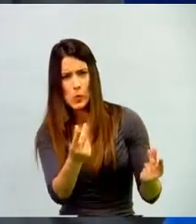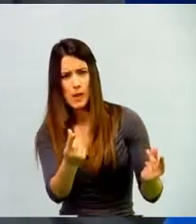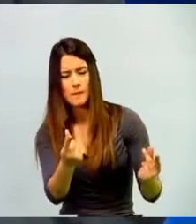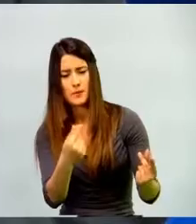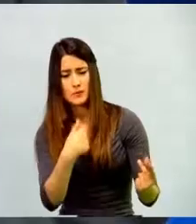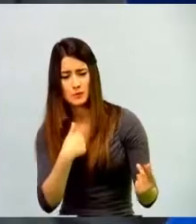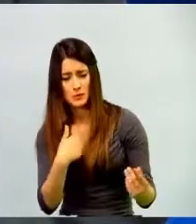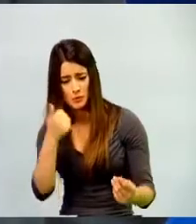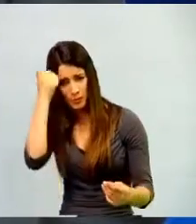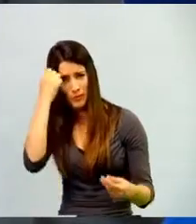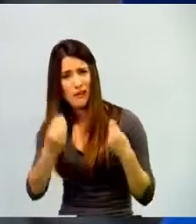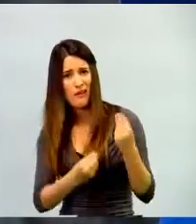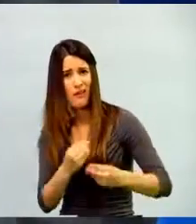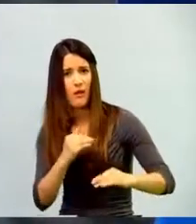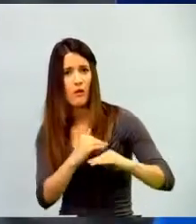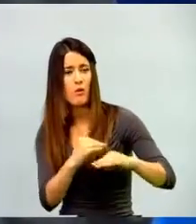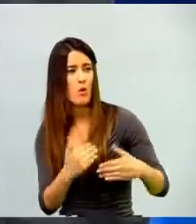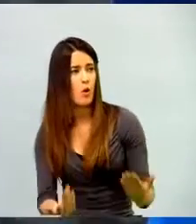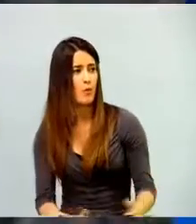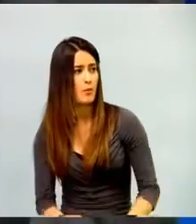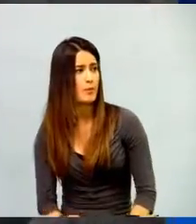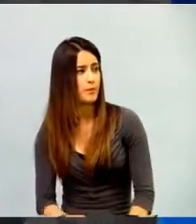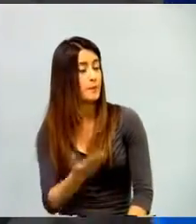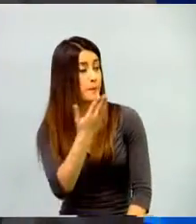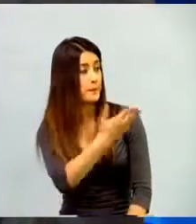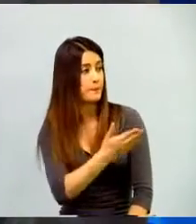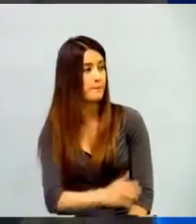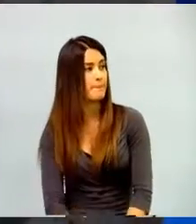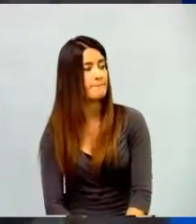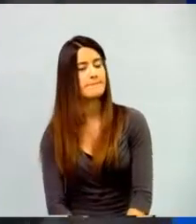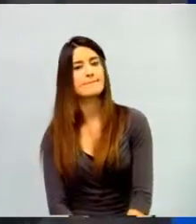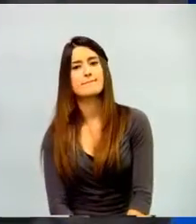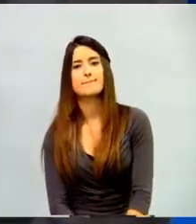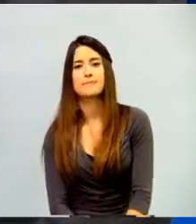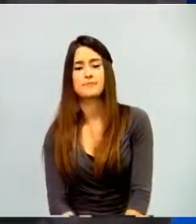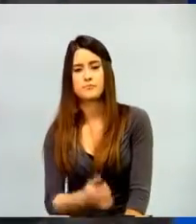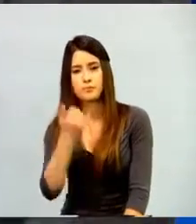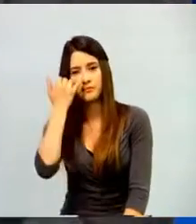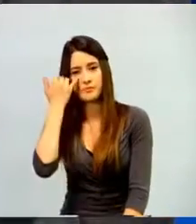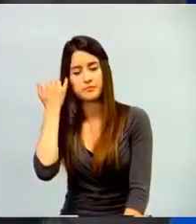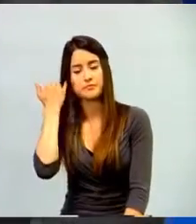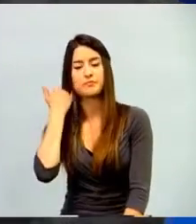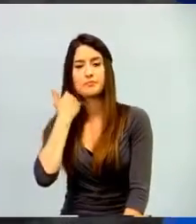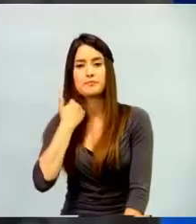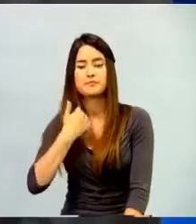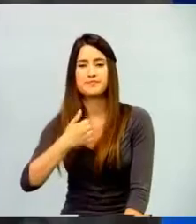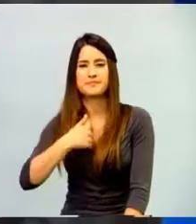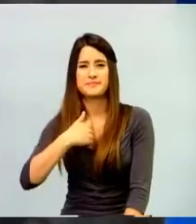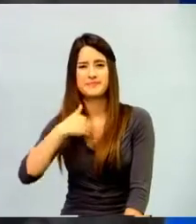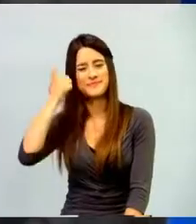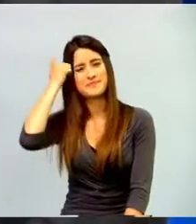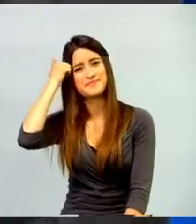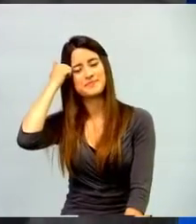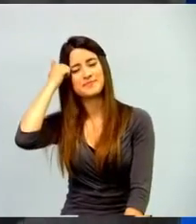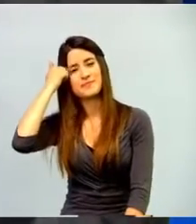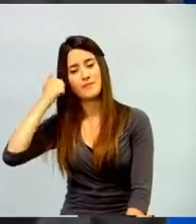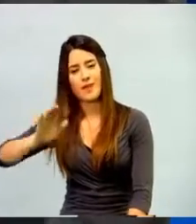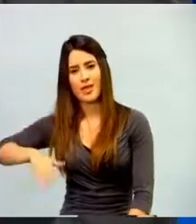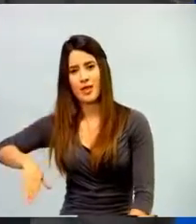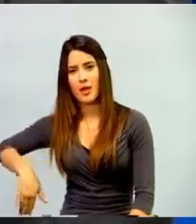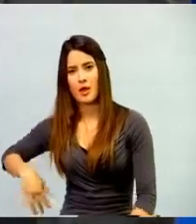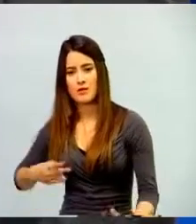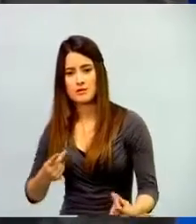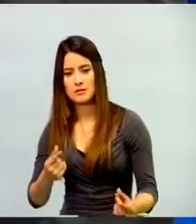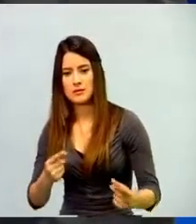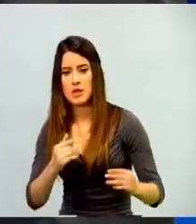Profesor. Pues la forma para que nosotros los docentes alcancemos a nuestros estudiantes es